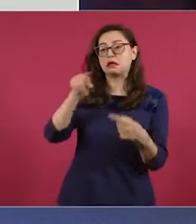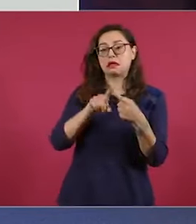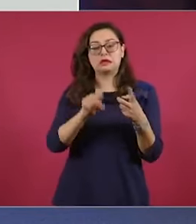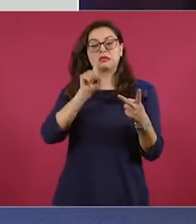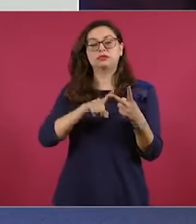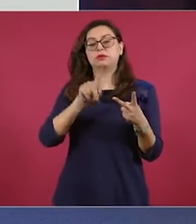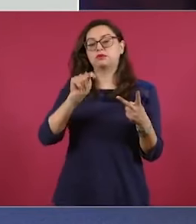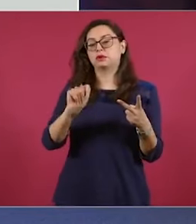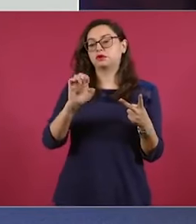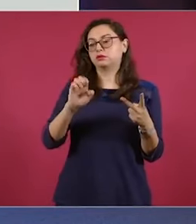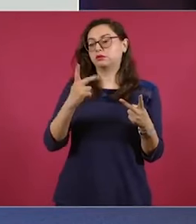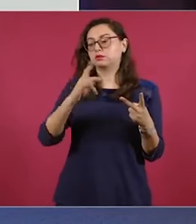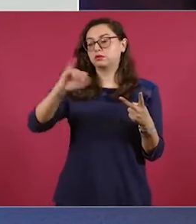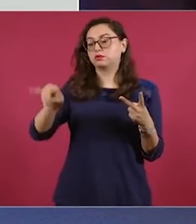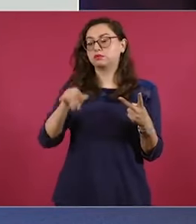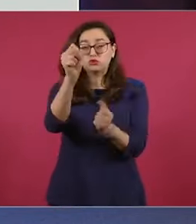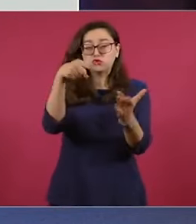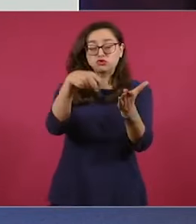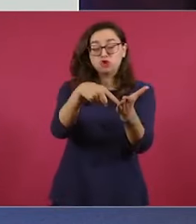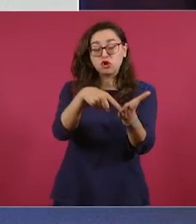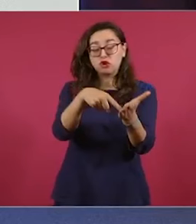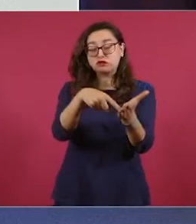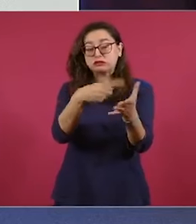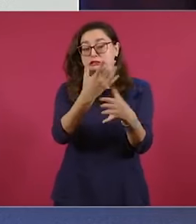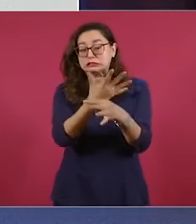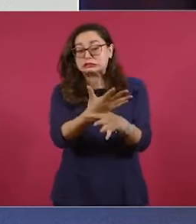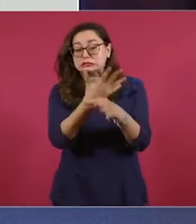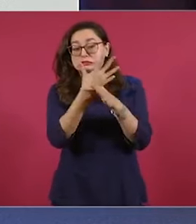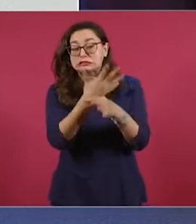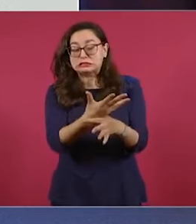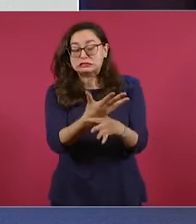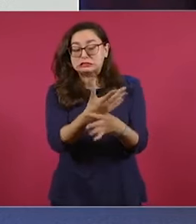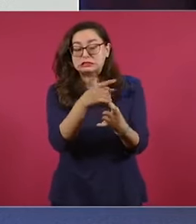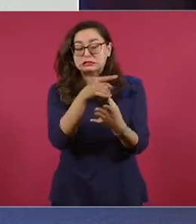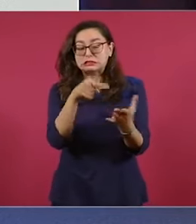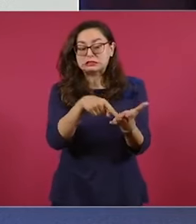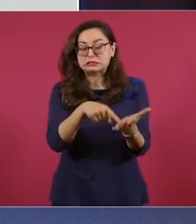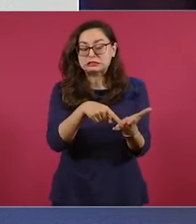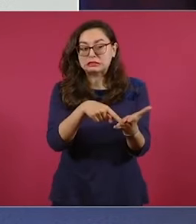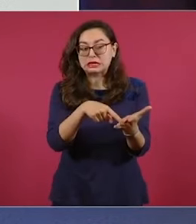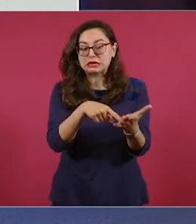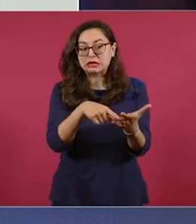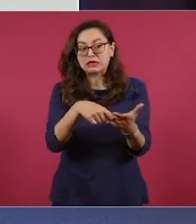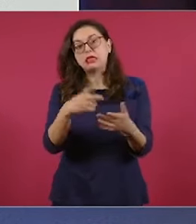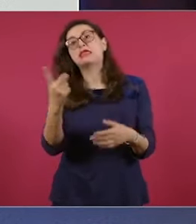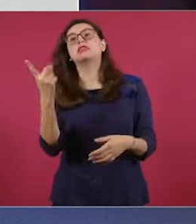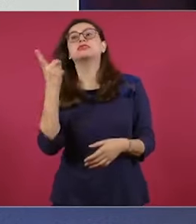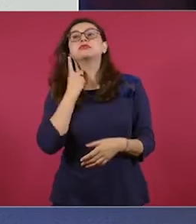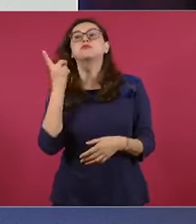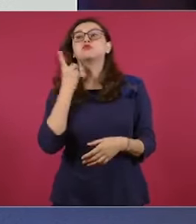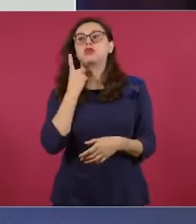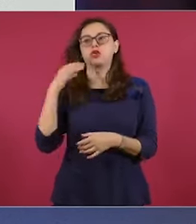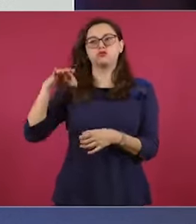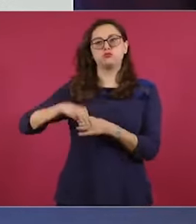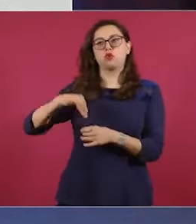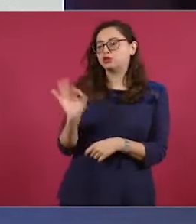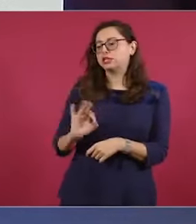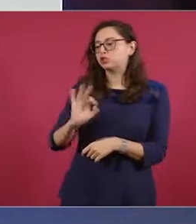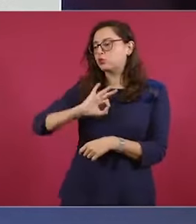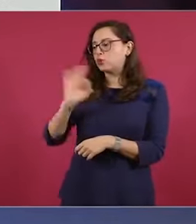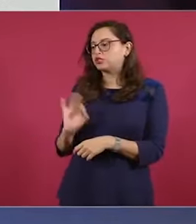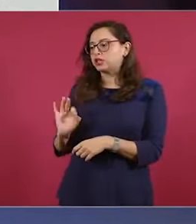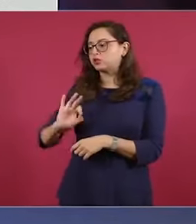para realizar la asignación de los diputados plurinominales,